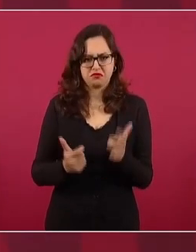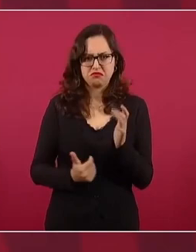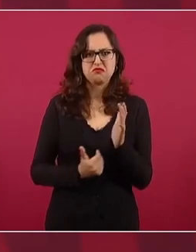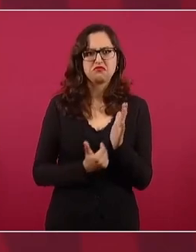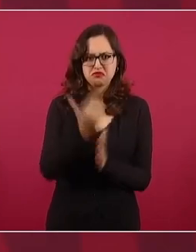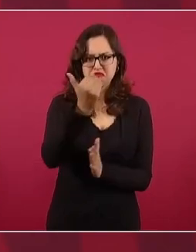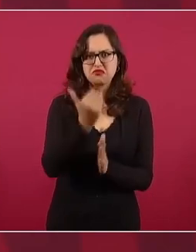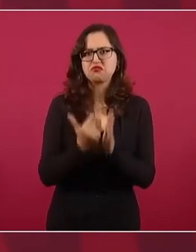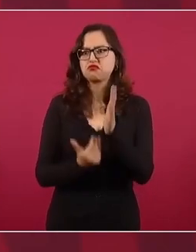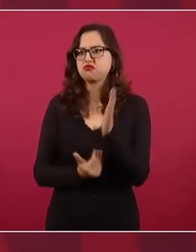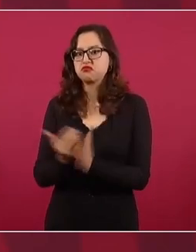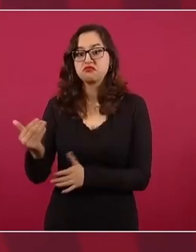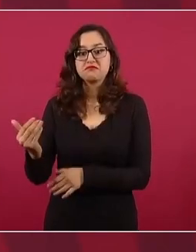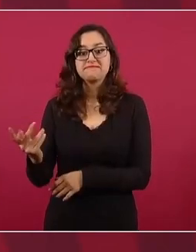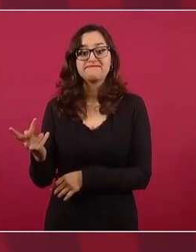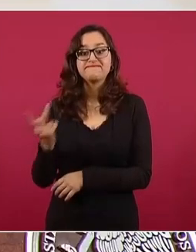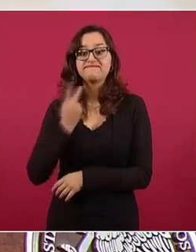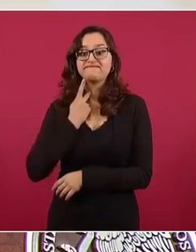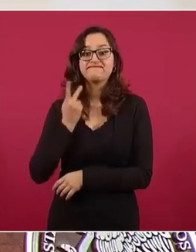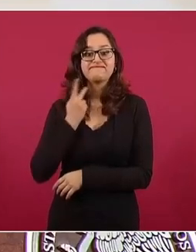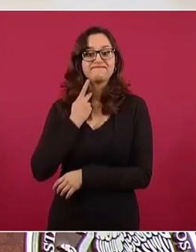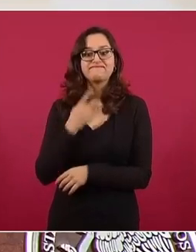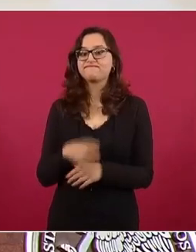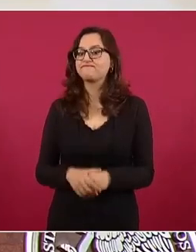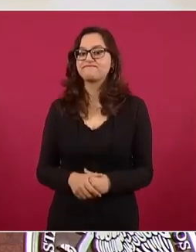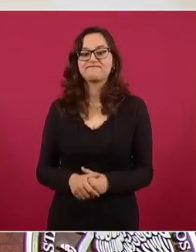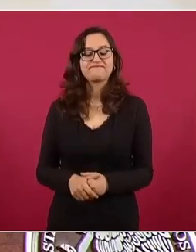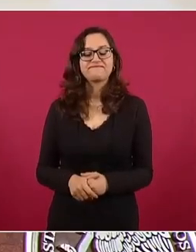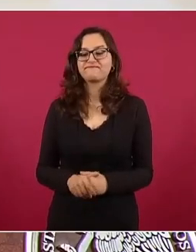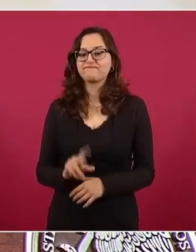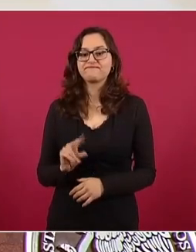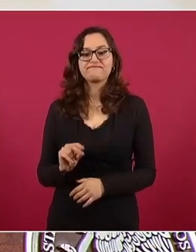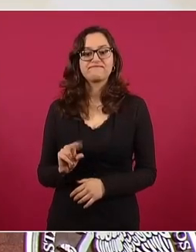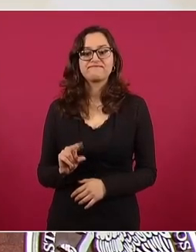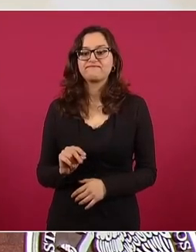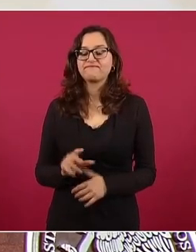pero en lo político, como siempre lo decimos,